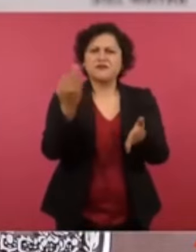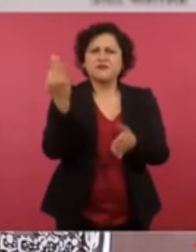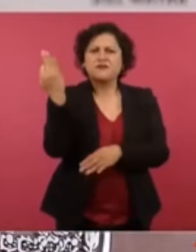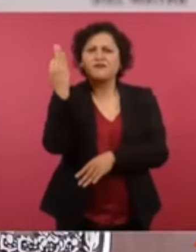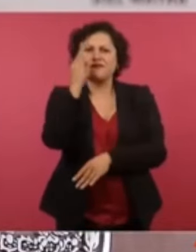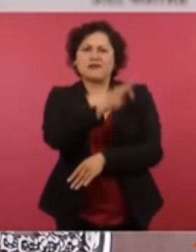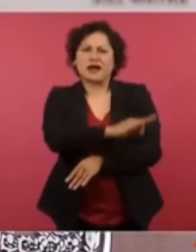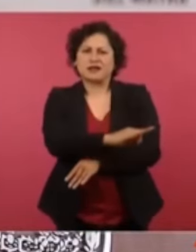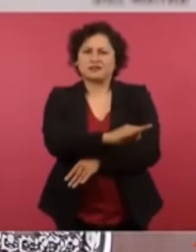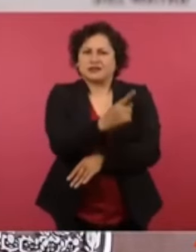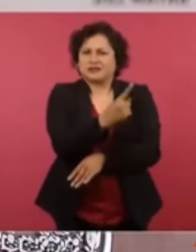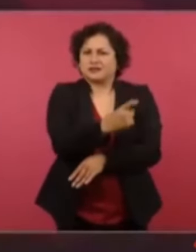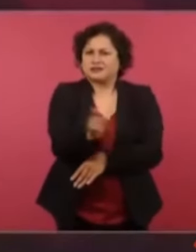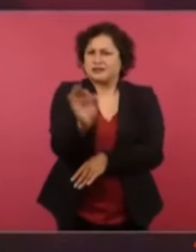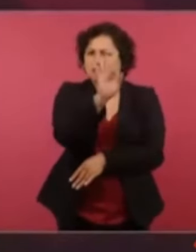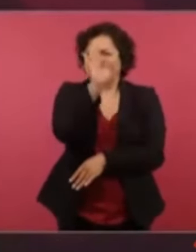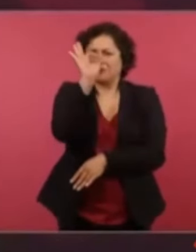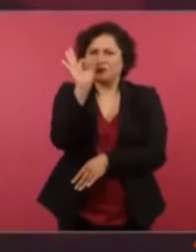completamente inventada?